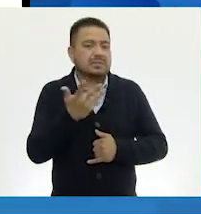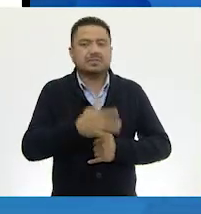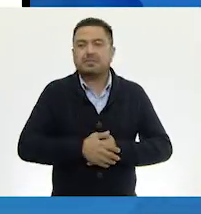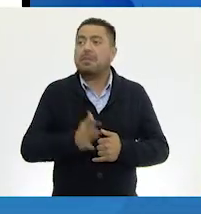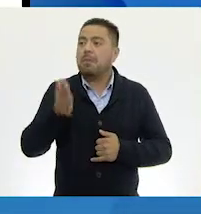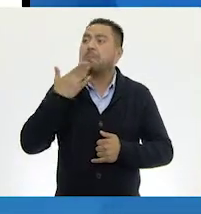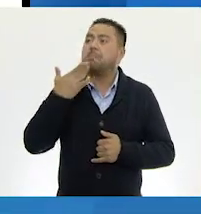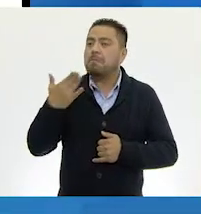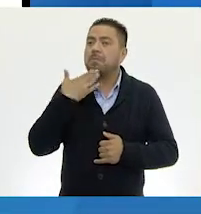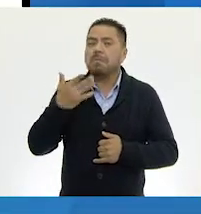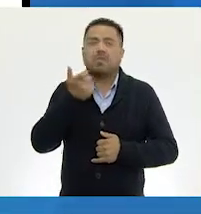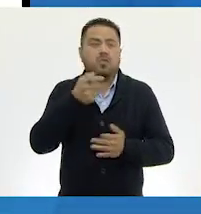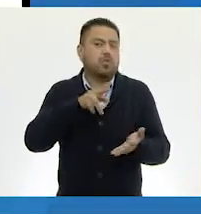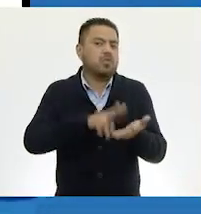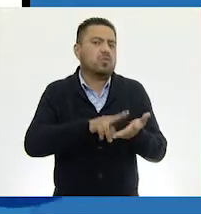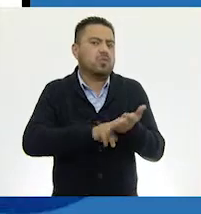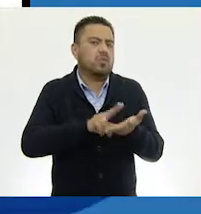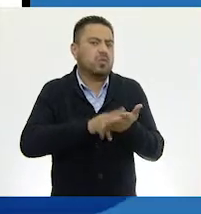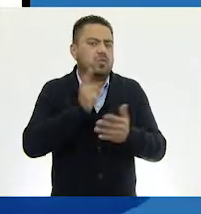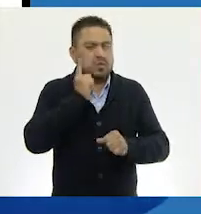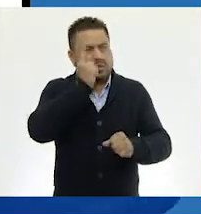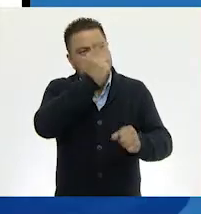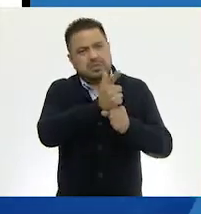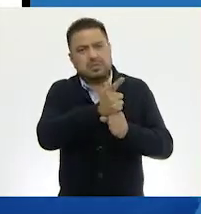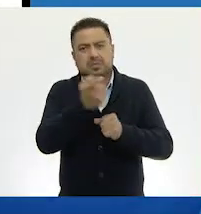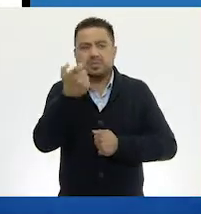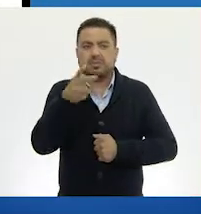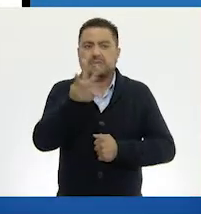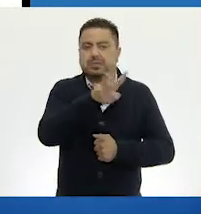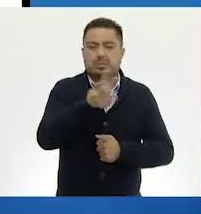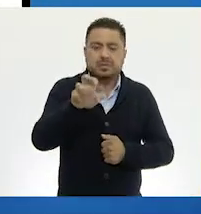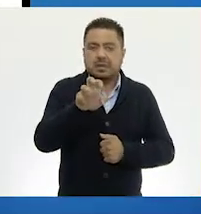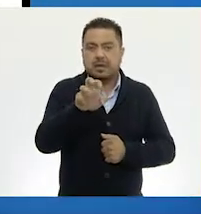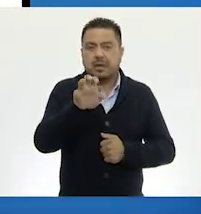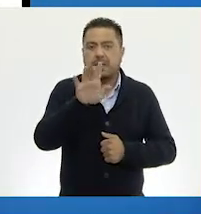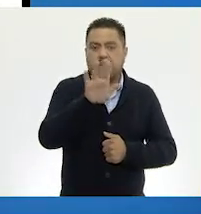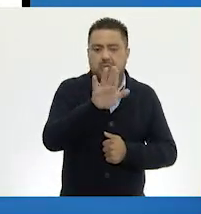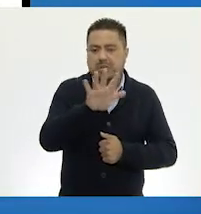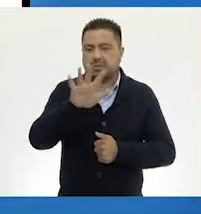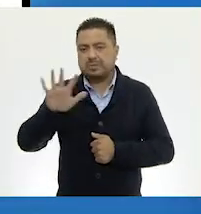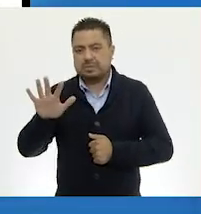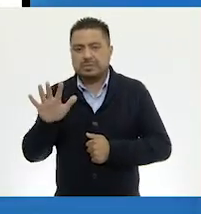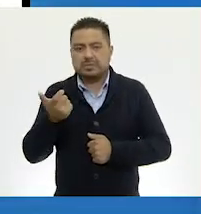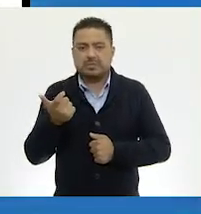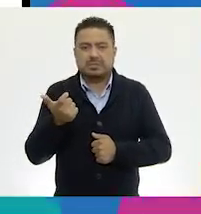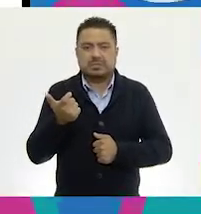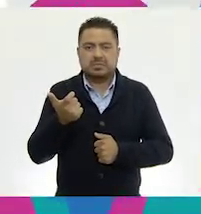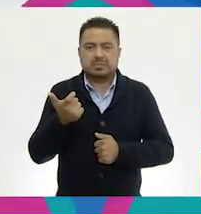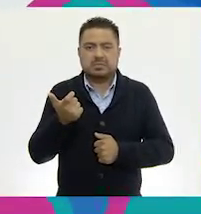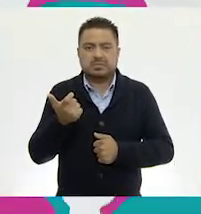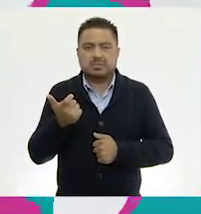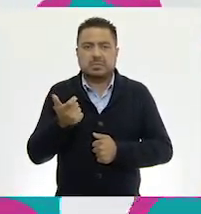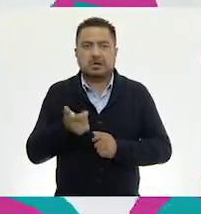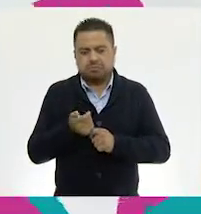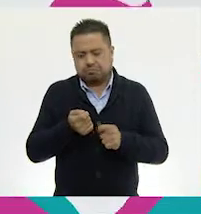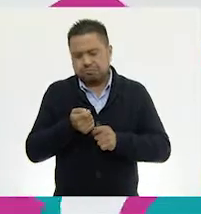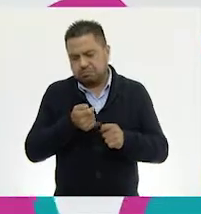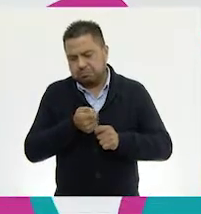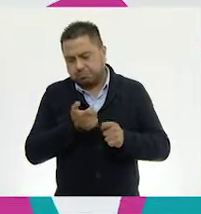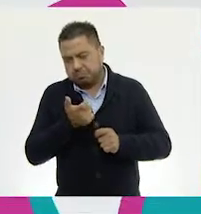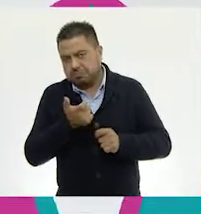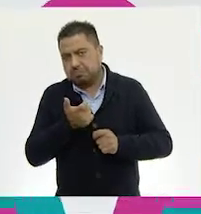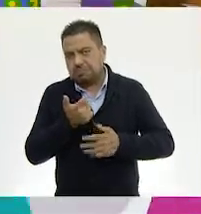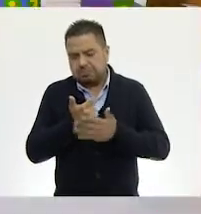Muy bien. ¿Qué cuesta? Como lo estamos viendo, cuesta trescientos... Cincuenta y cinco. Trescientos...